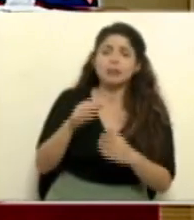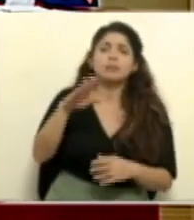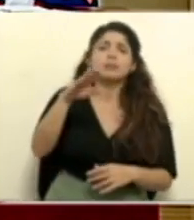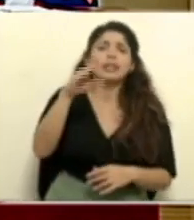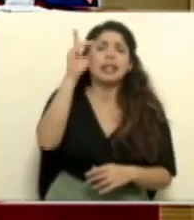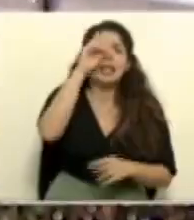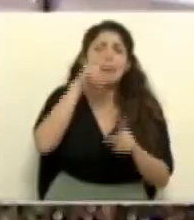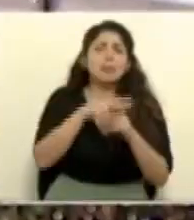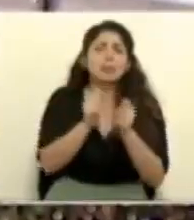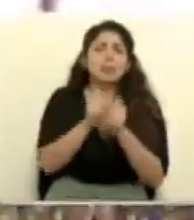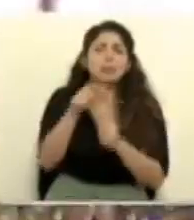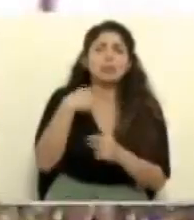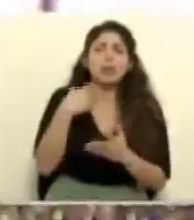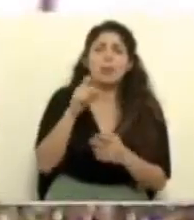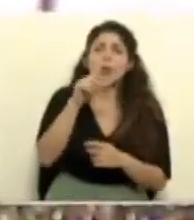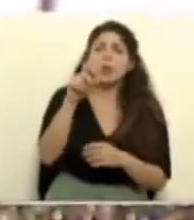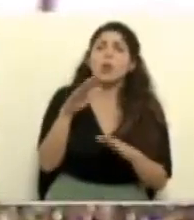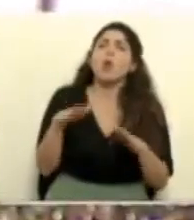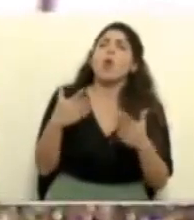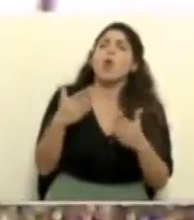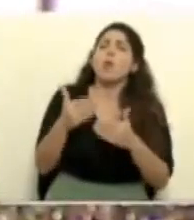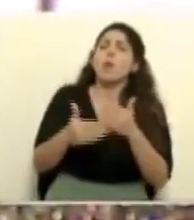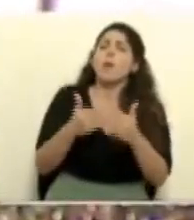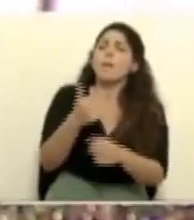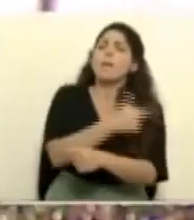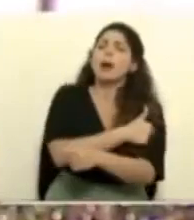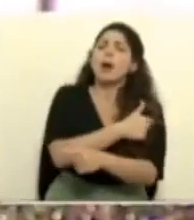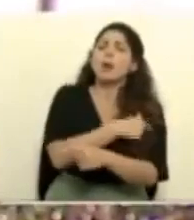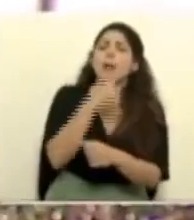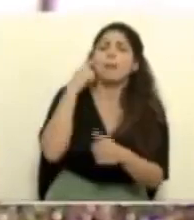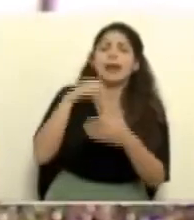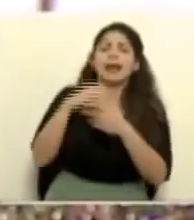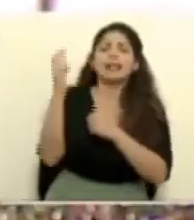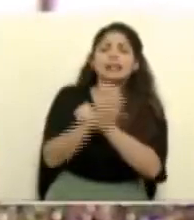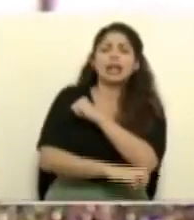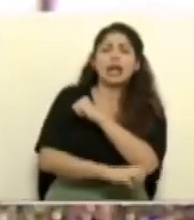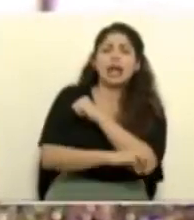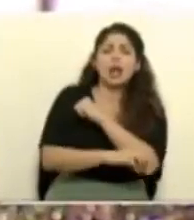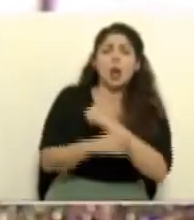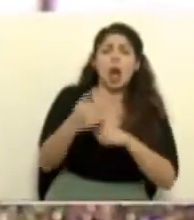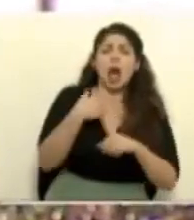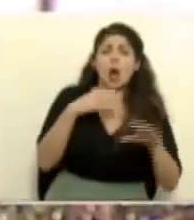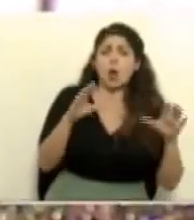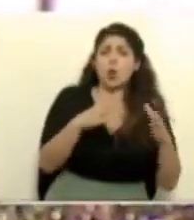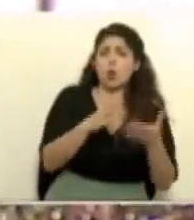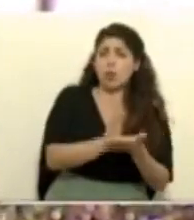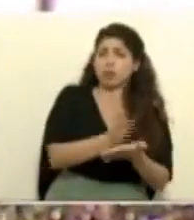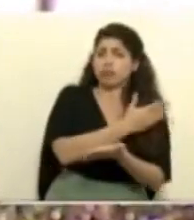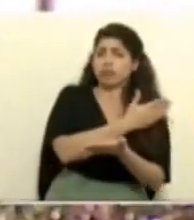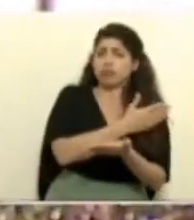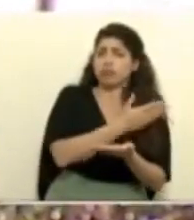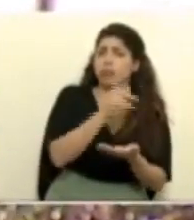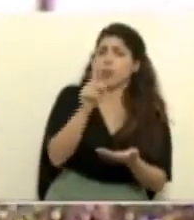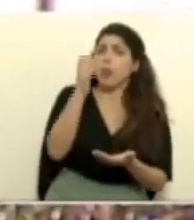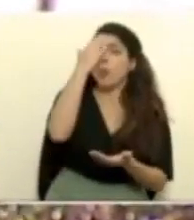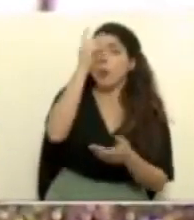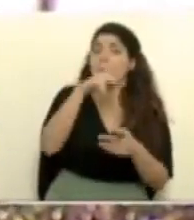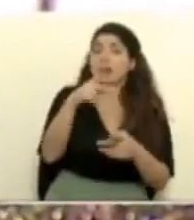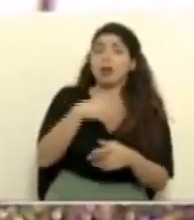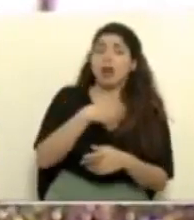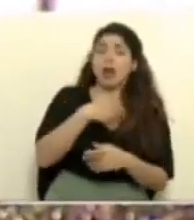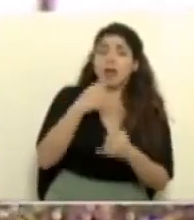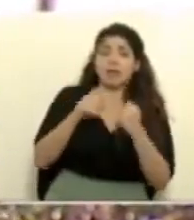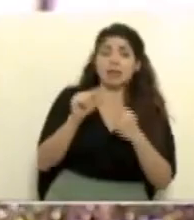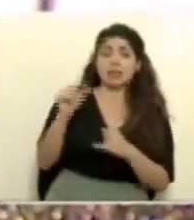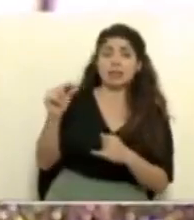Daimel, comienzo con usted. Queríamos consultarle cómo está la parte de vacunación para la población extranjera y si hay un grupo que está del todo descartado. Esto porque hubo denuncias el fin de